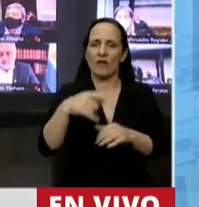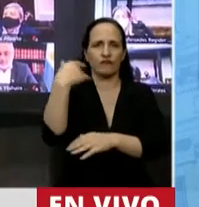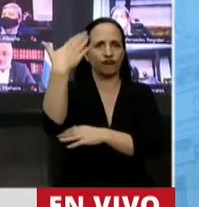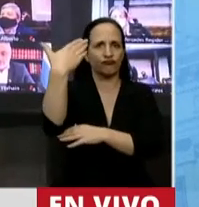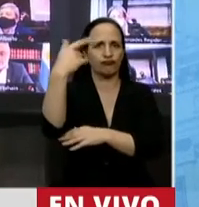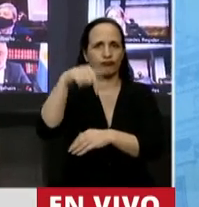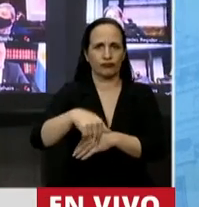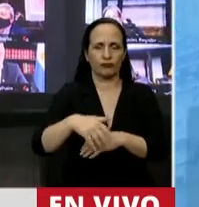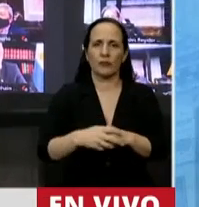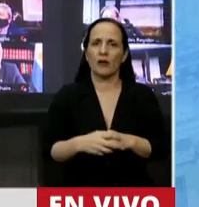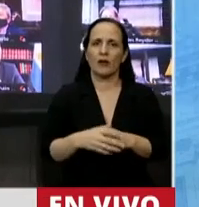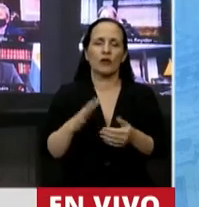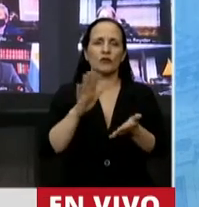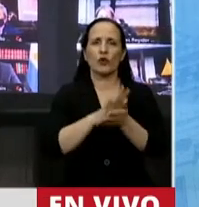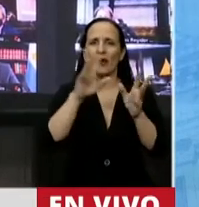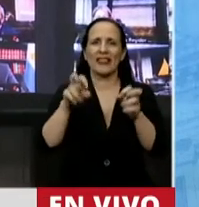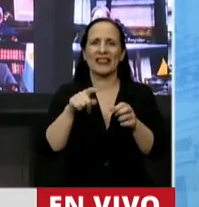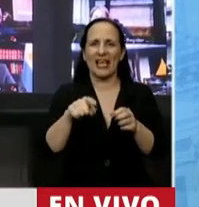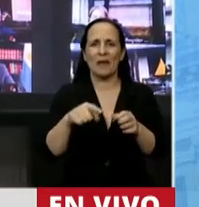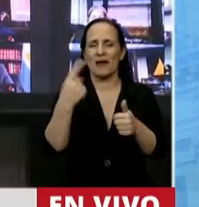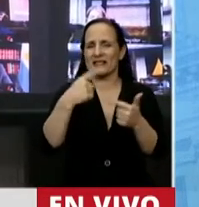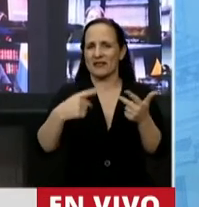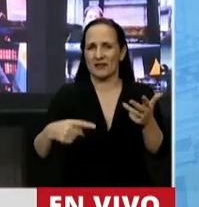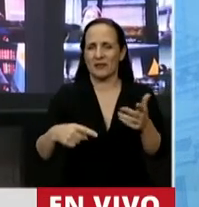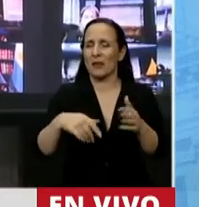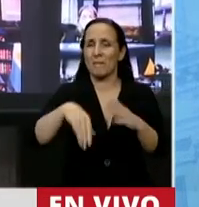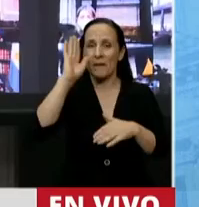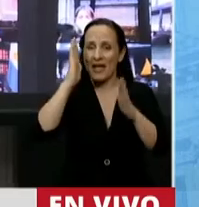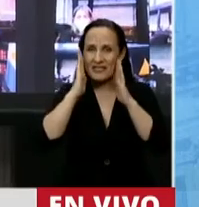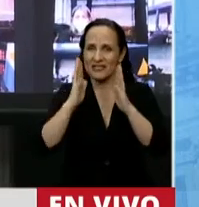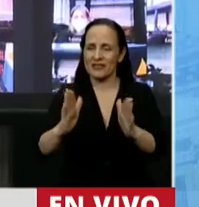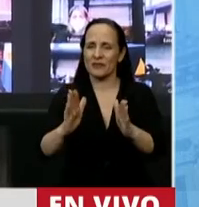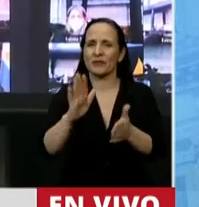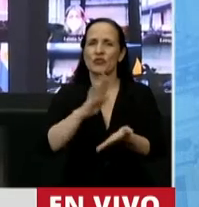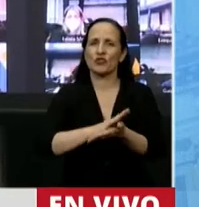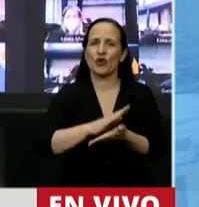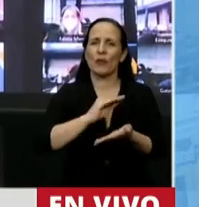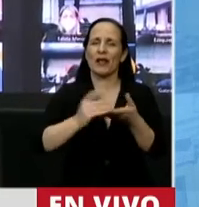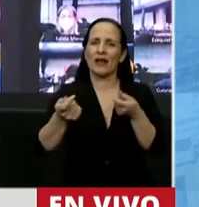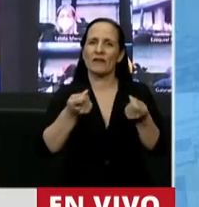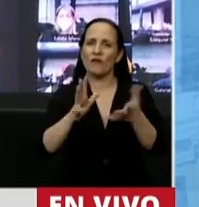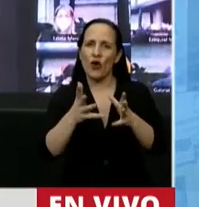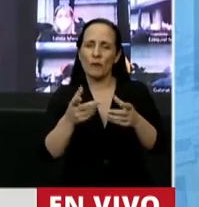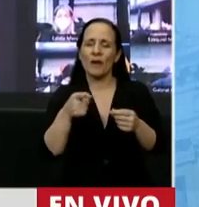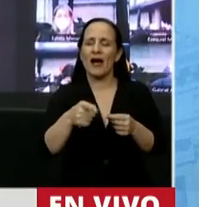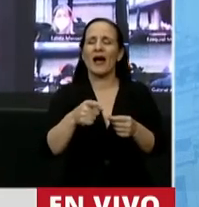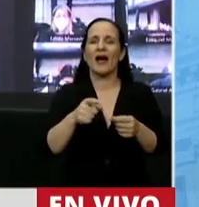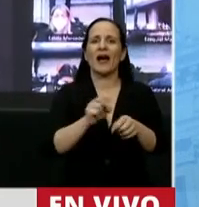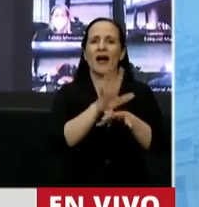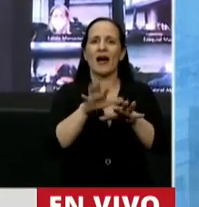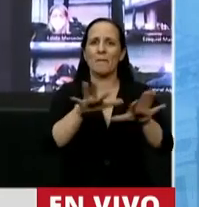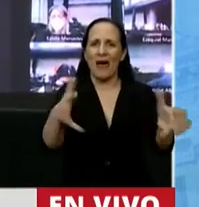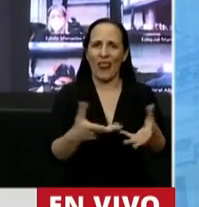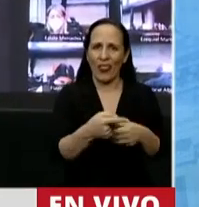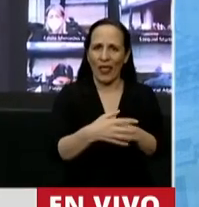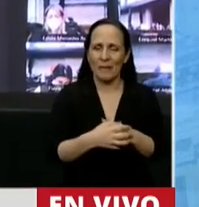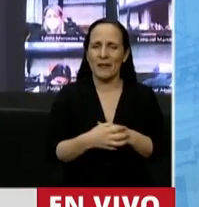este recinto cuestiones relacionadas principalmente a la administración de la pandemia, específicamente